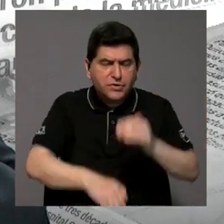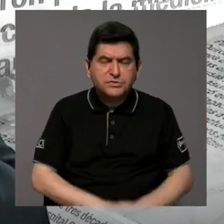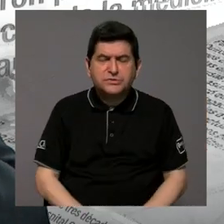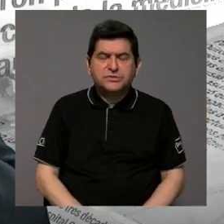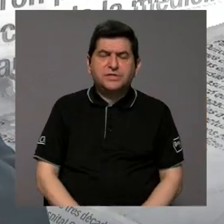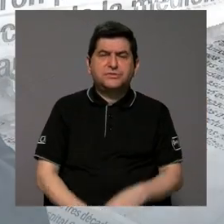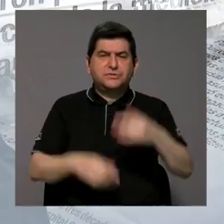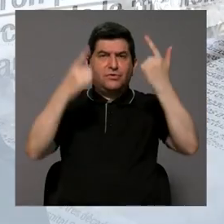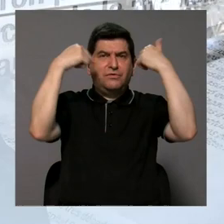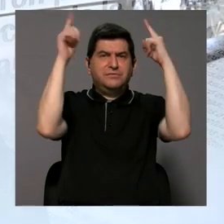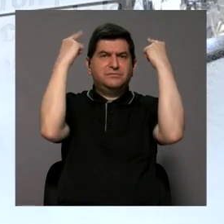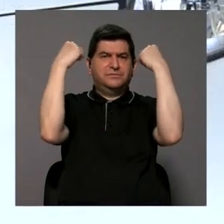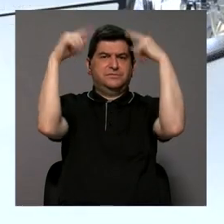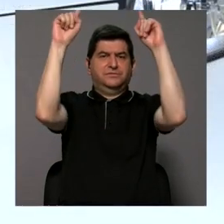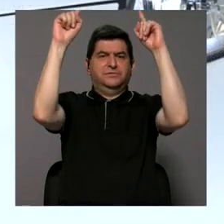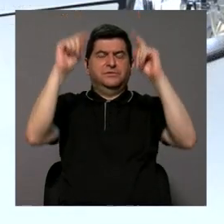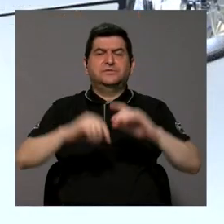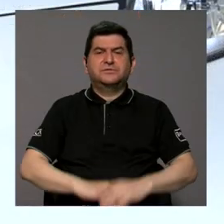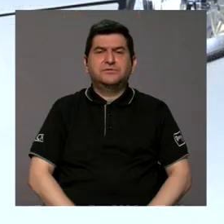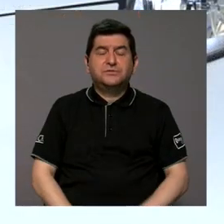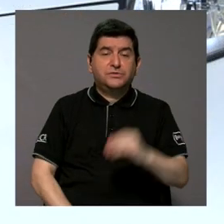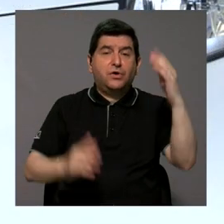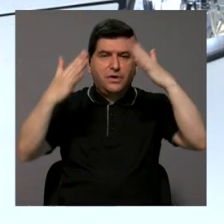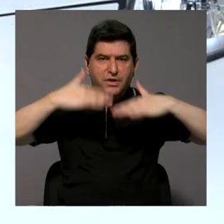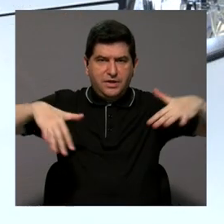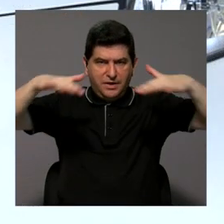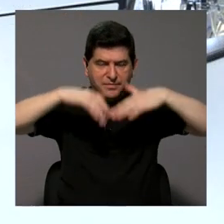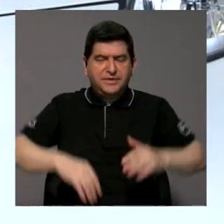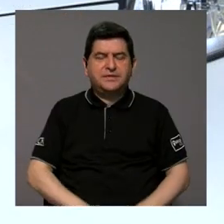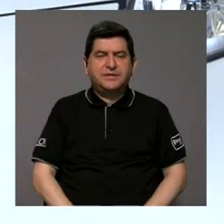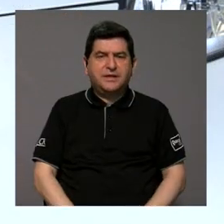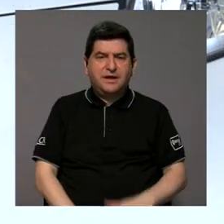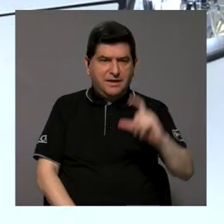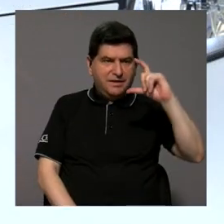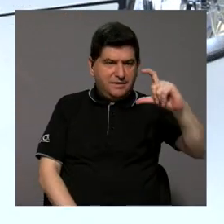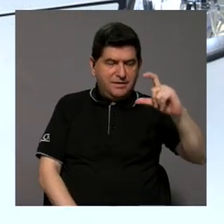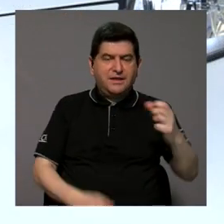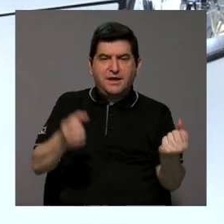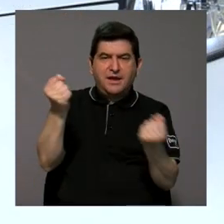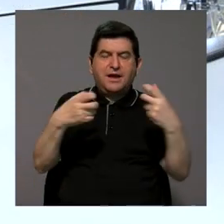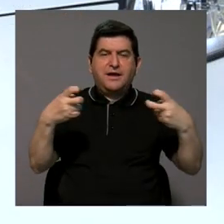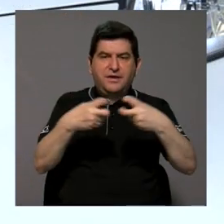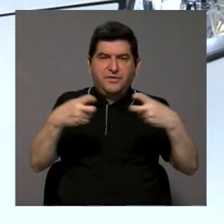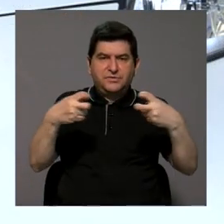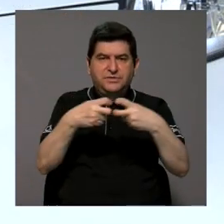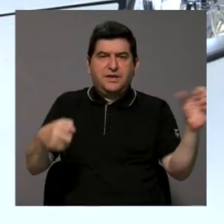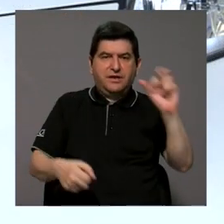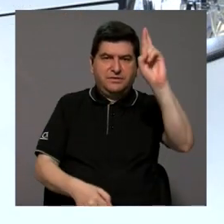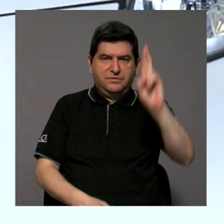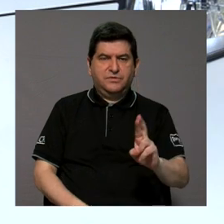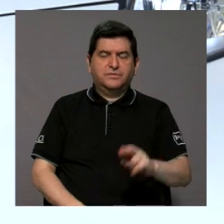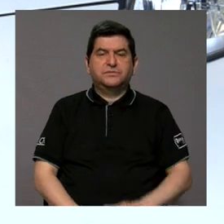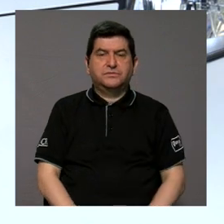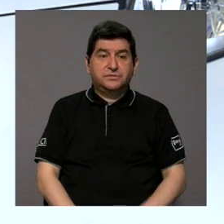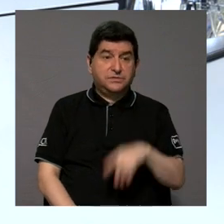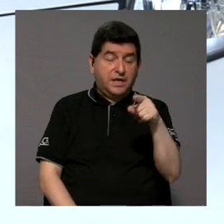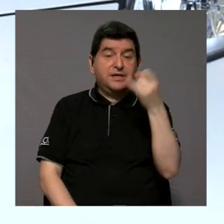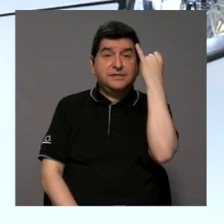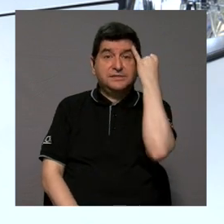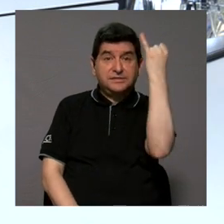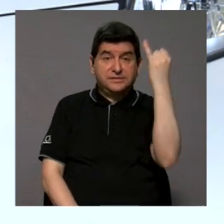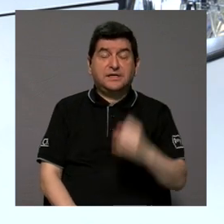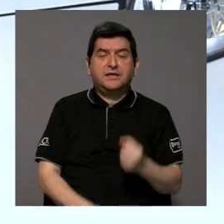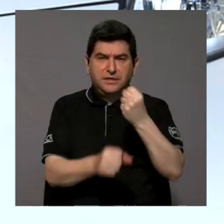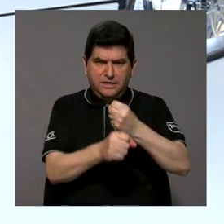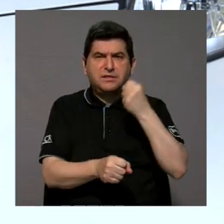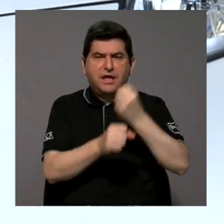gestión eficiente y ambiental de las baterías en los vehículos eléctricos de Costa Rica. Esa es una iniciativa en